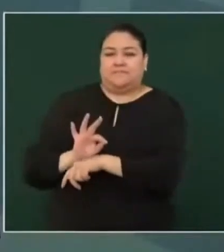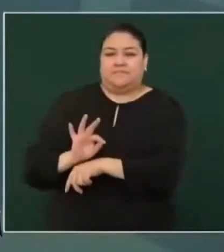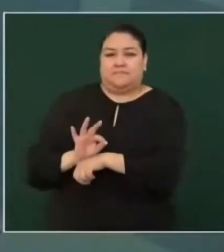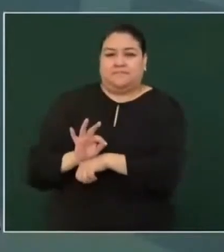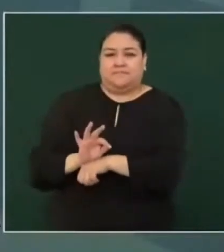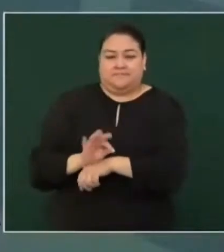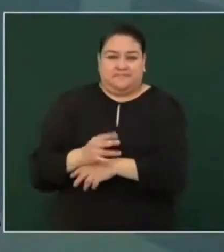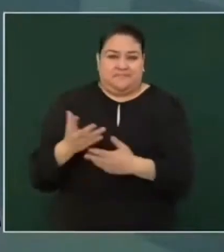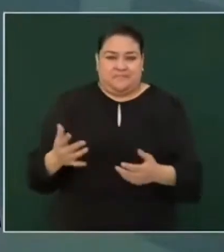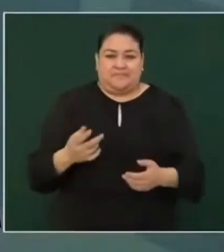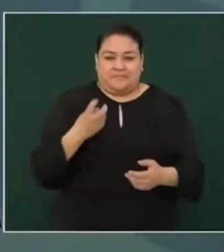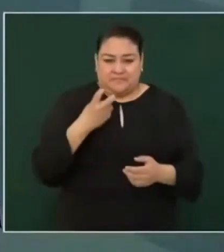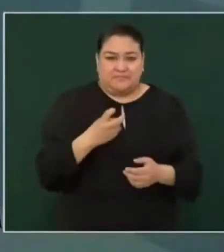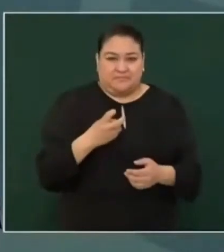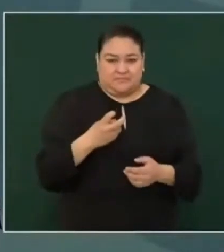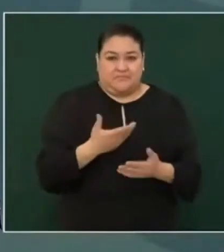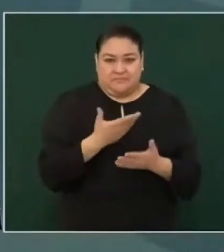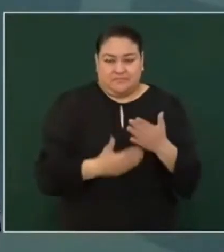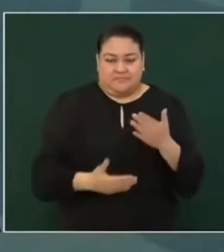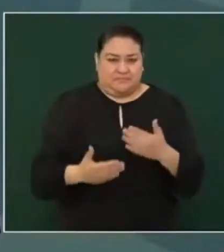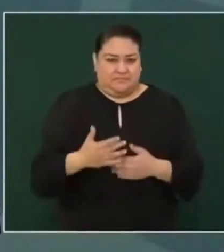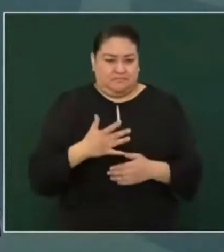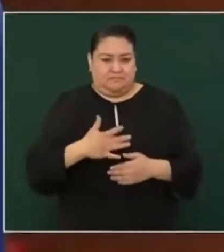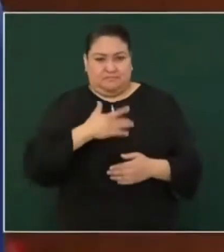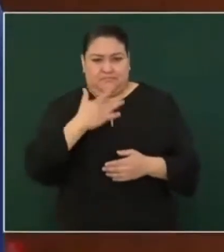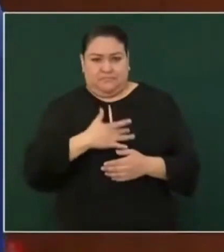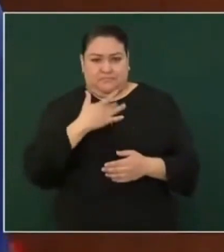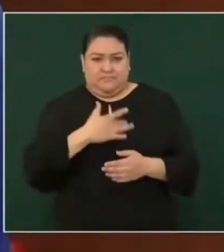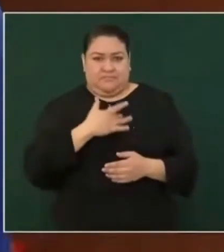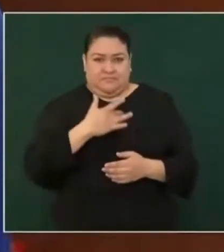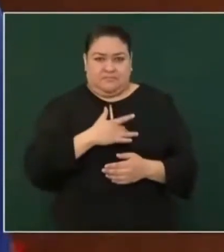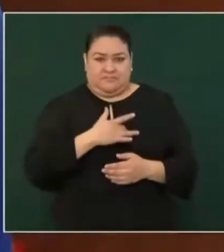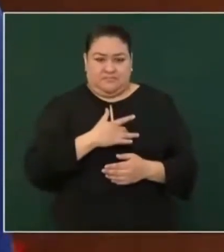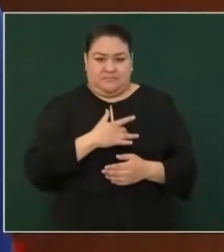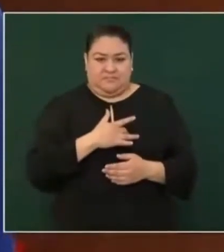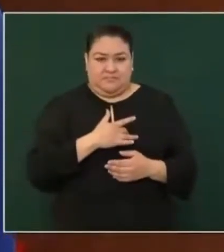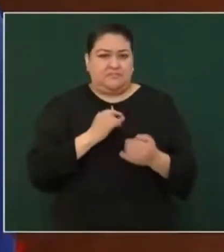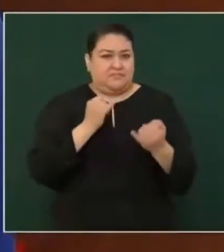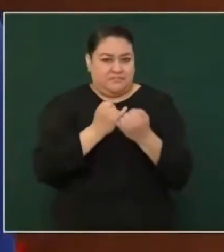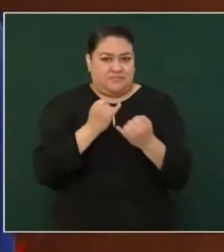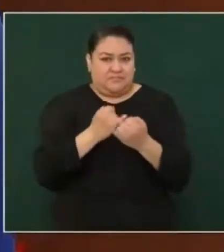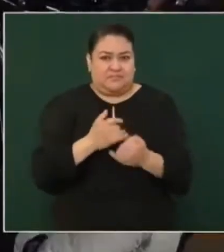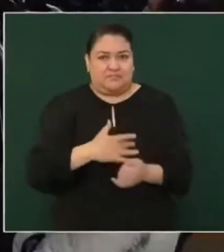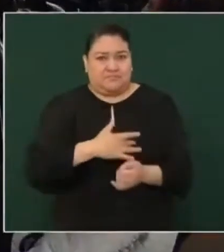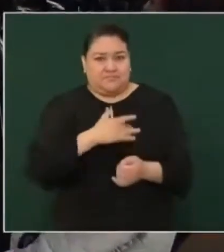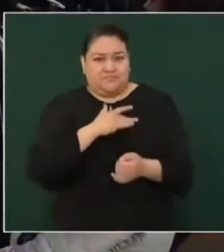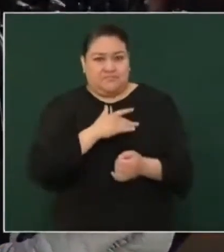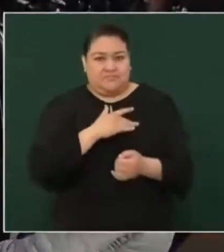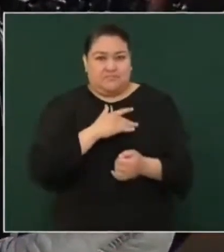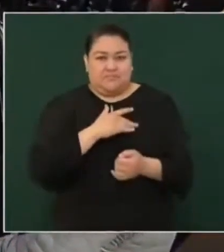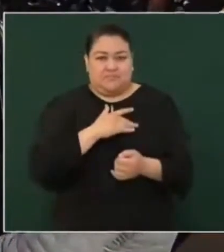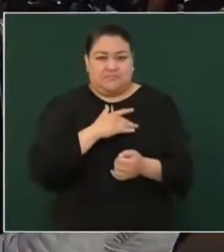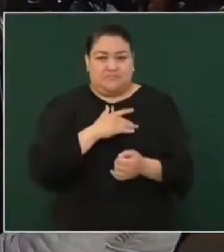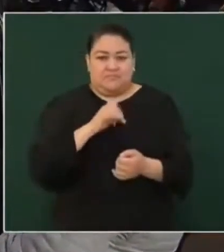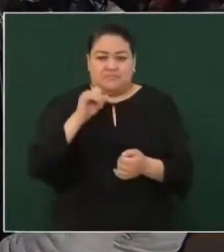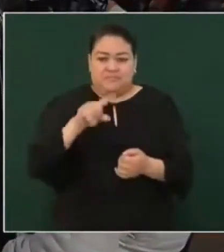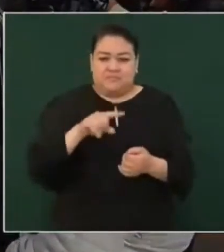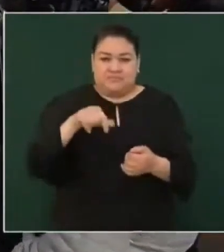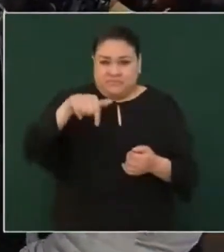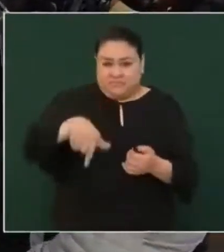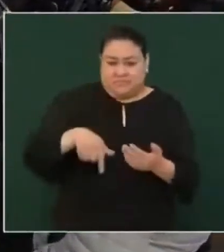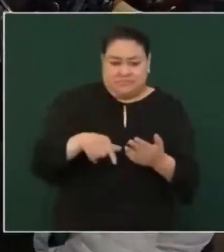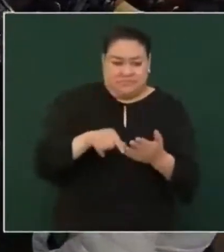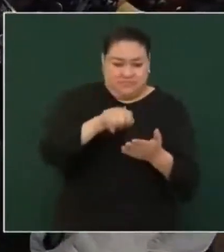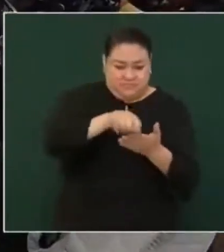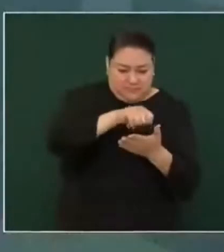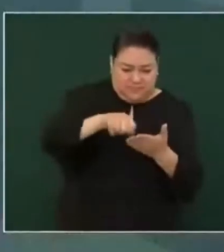entonces aquí también este tacharon boletas